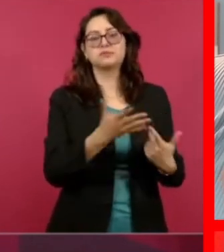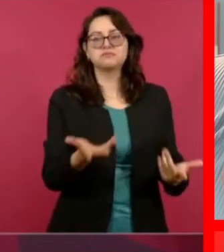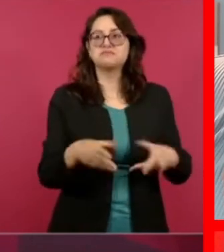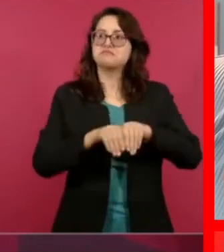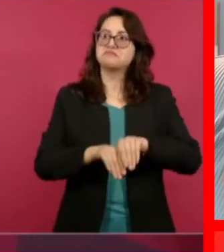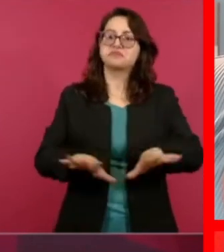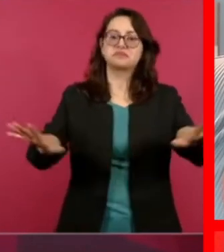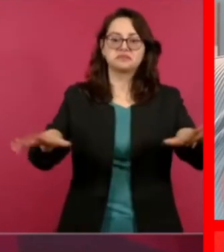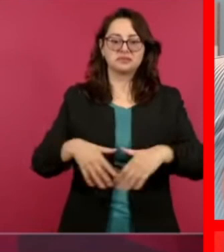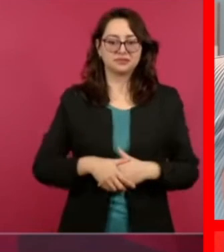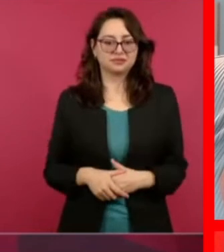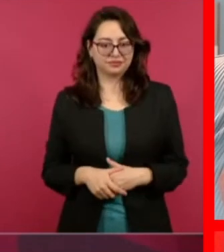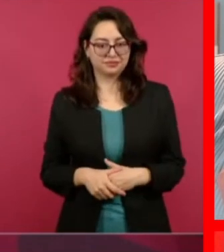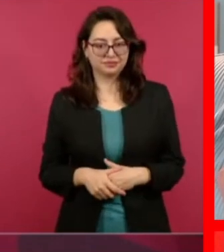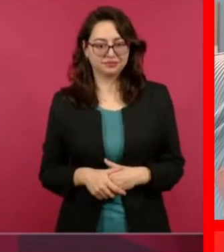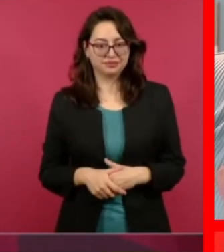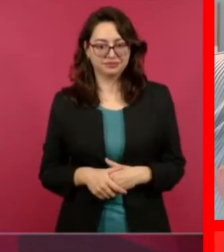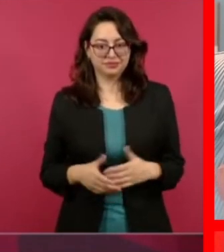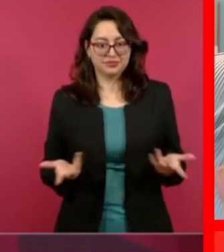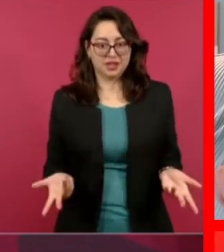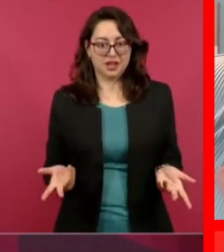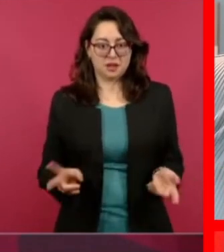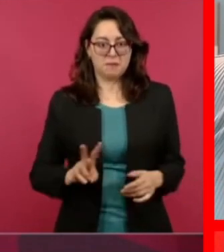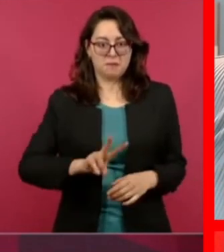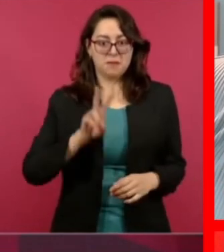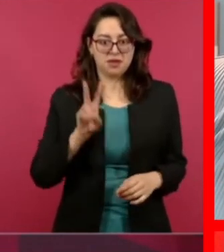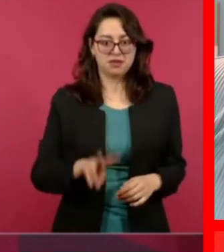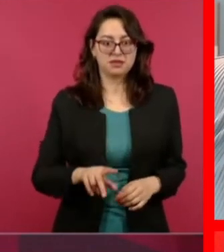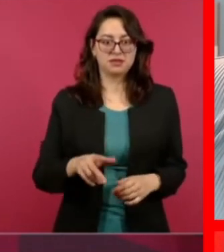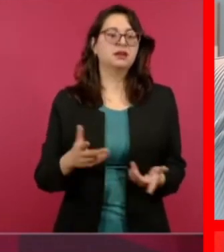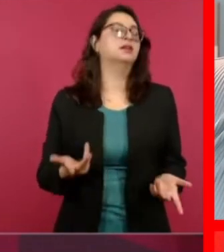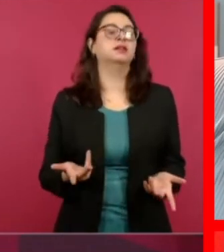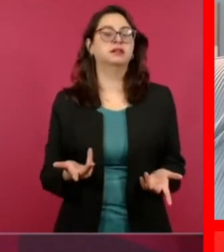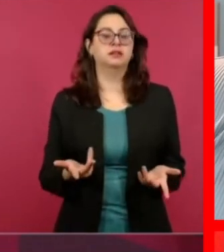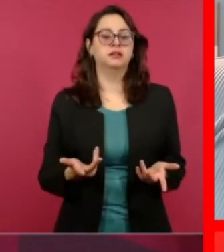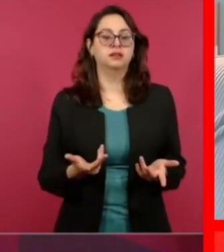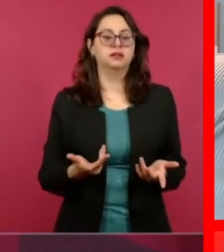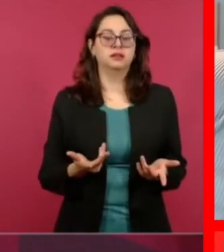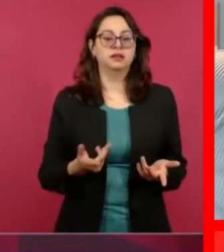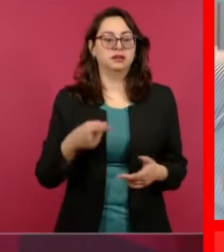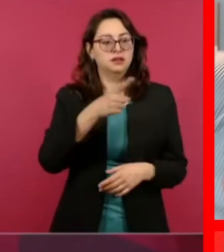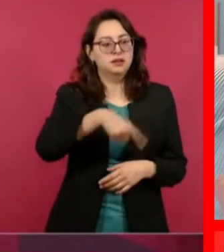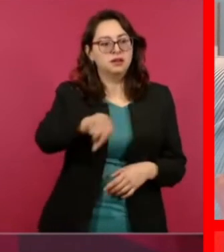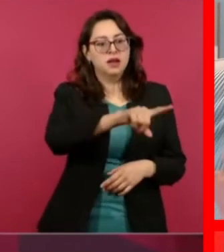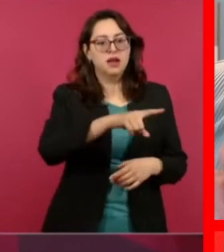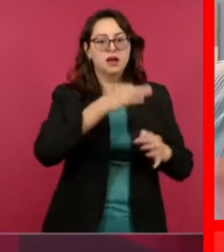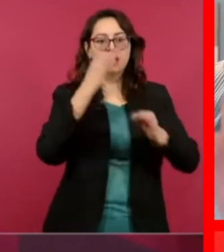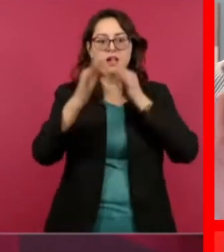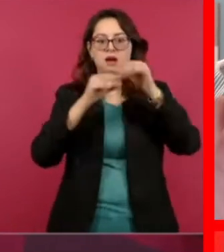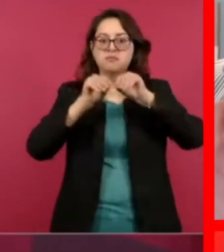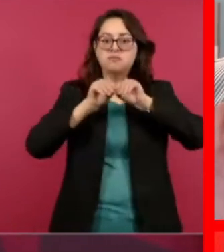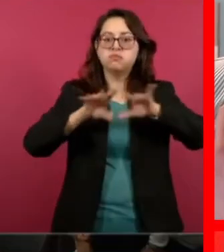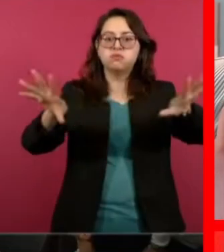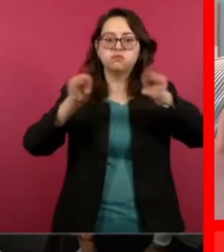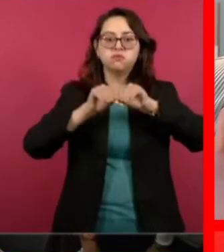difusión, que llega a millones de vistas en redes sociales,